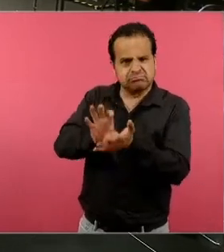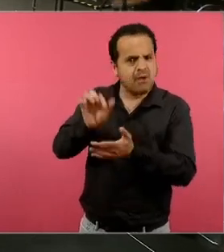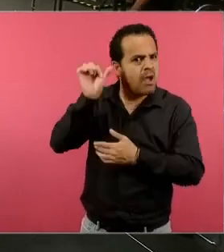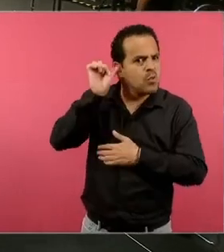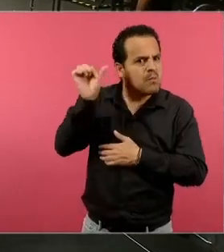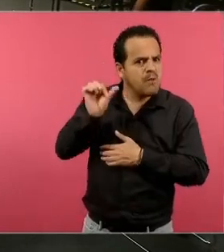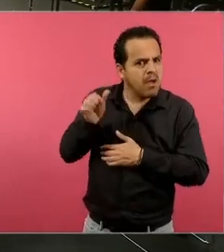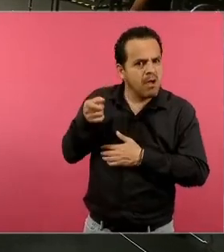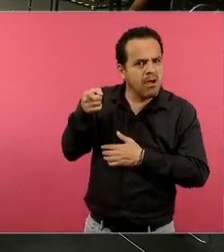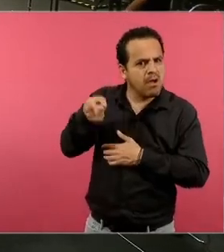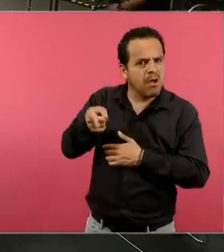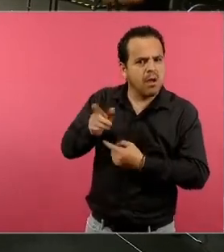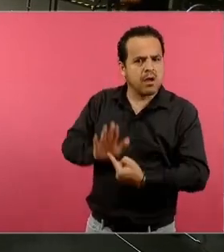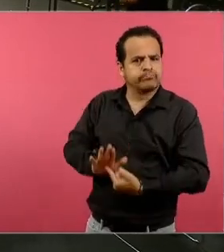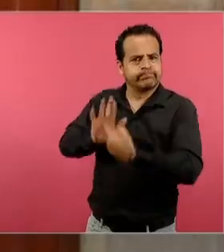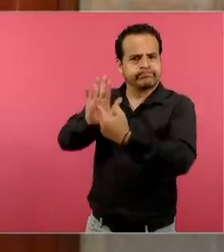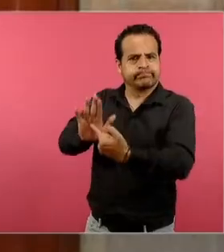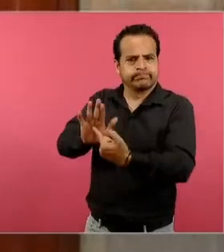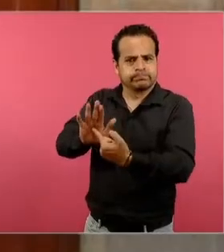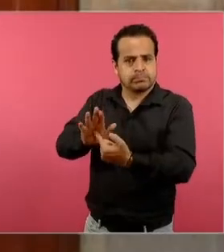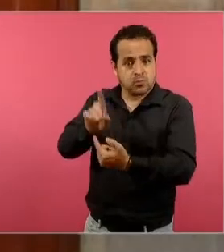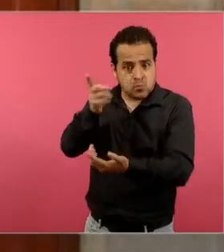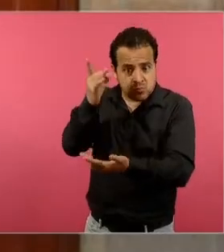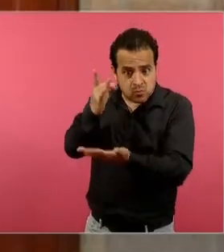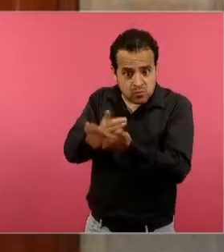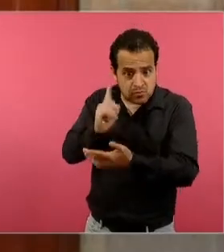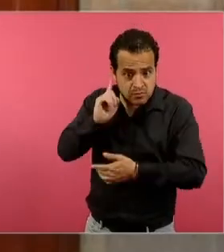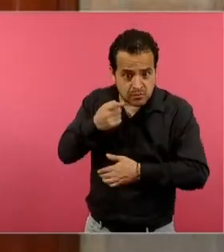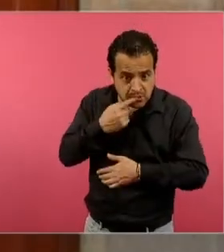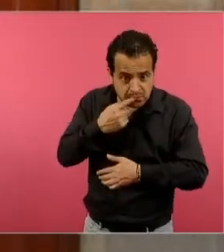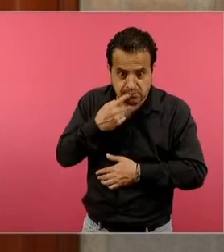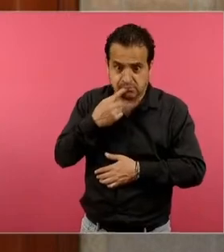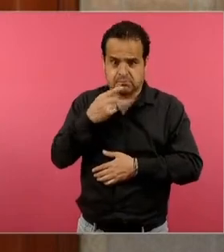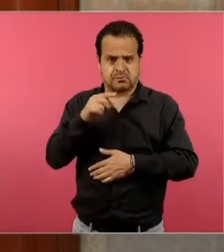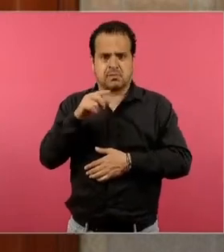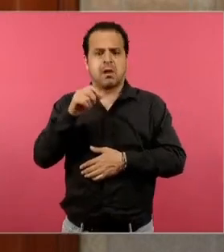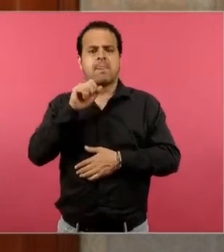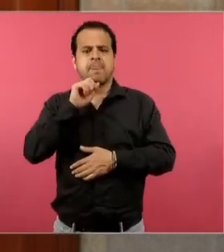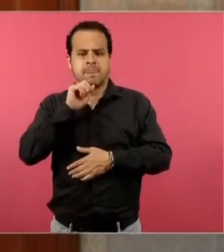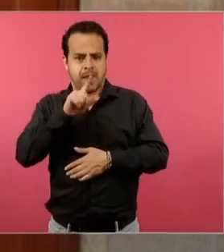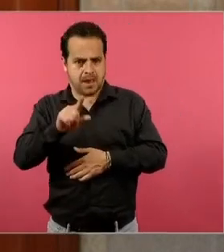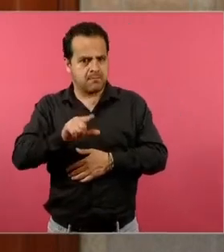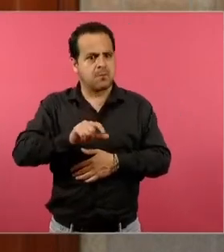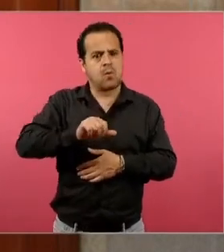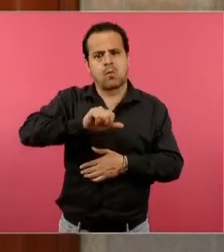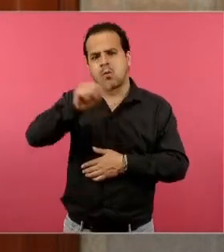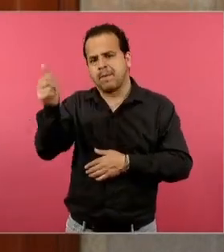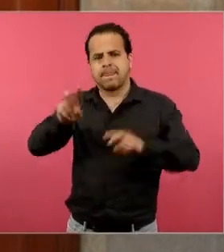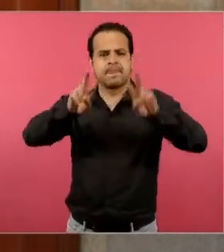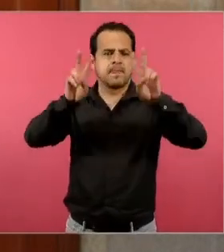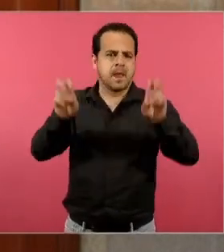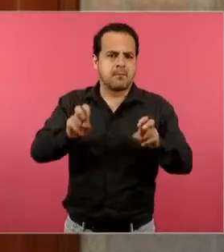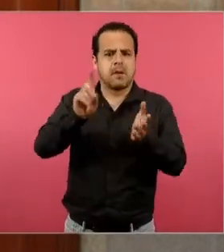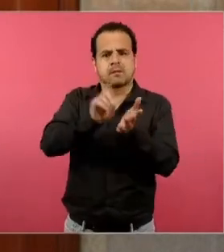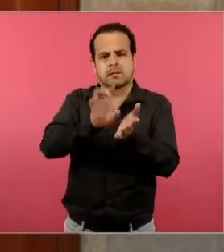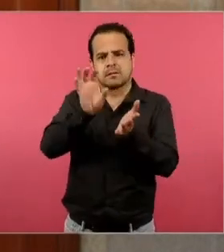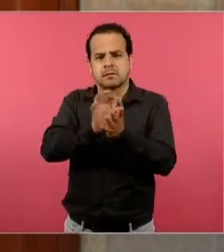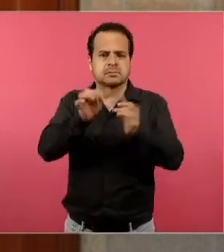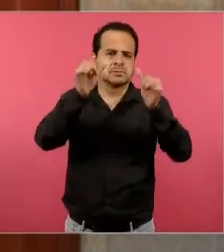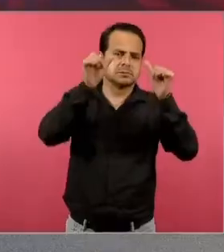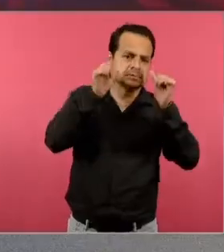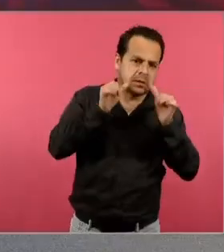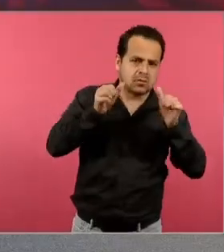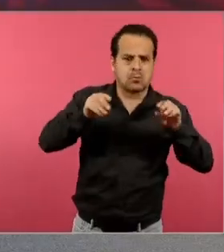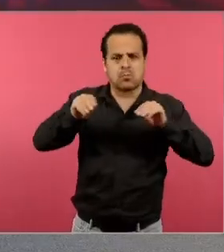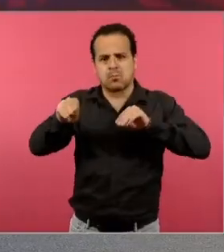discapacidad auditiva. Puede estar abierto a cualquier otro tema, puede ser cualquier otra discapacidad visual, motriz e intelectual.